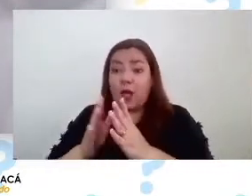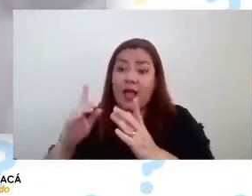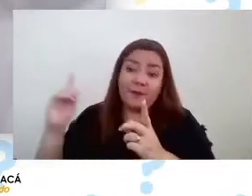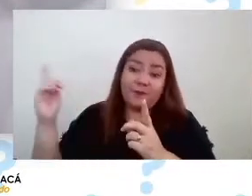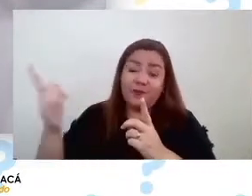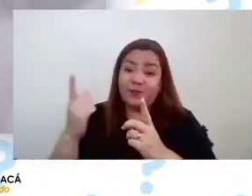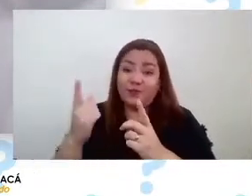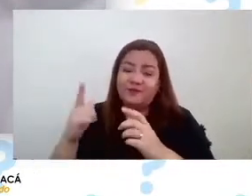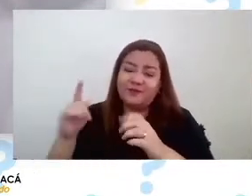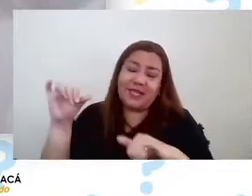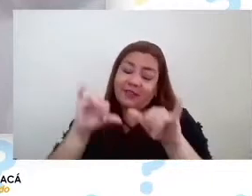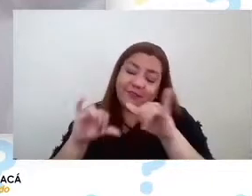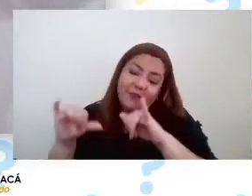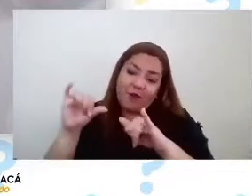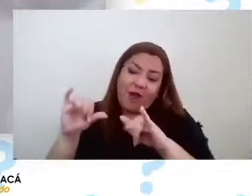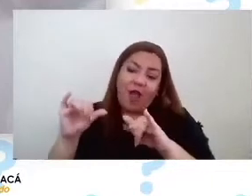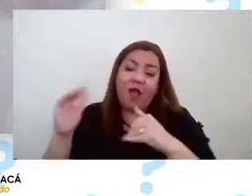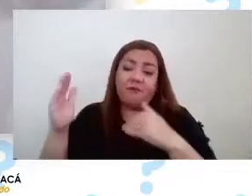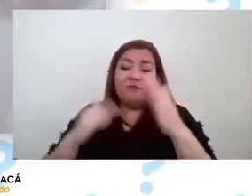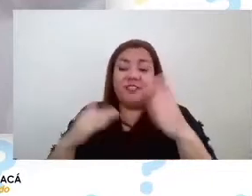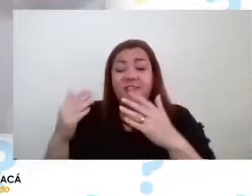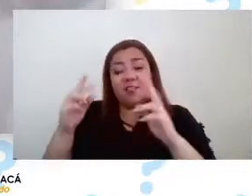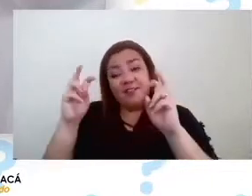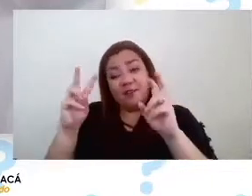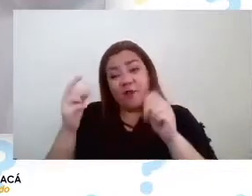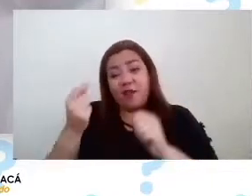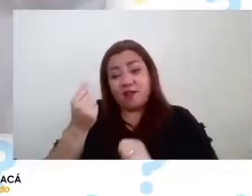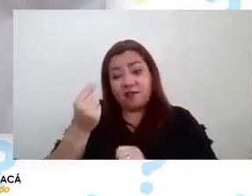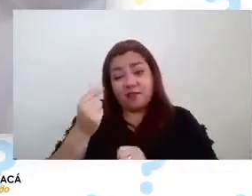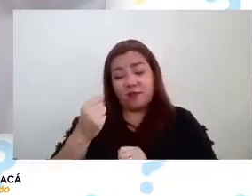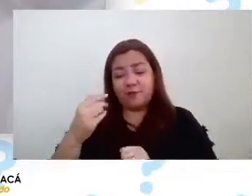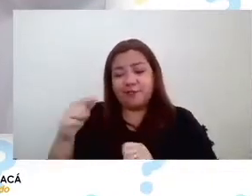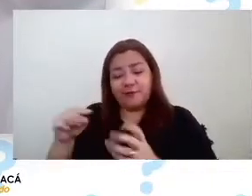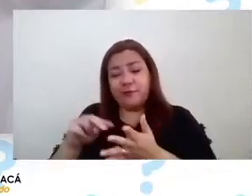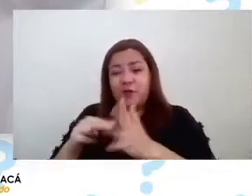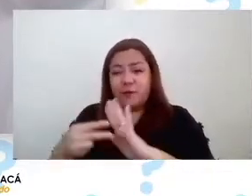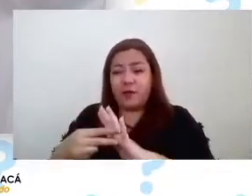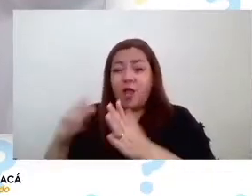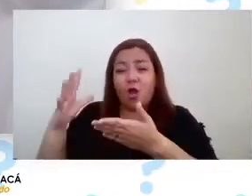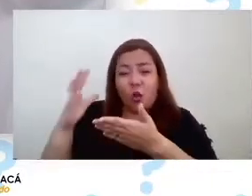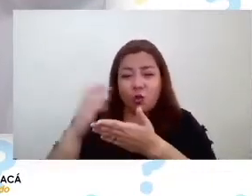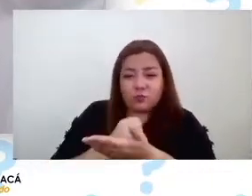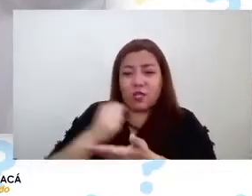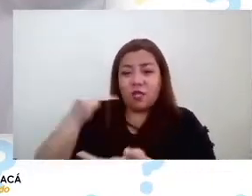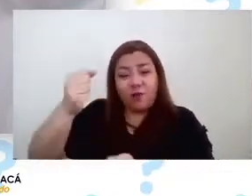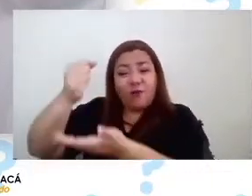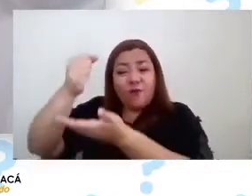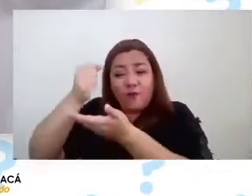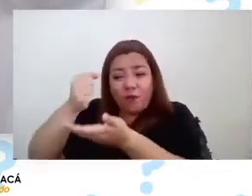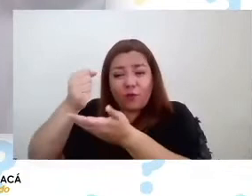dinero lo que juega nos juega en contra conseguir fondos para poder